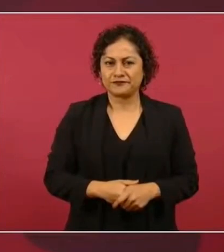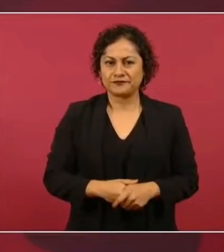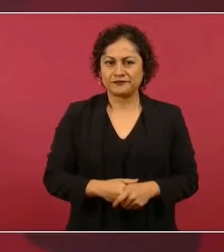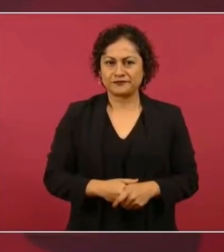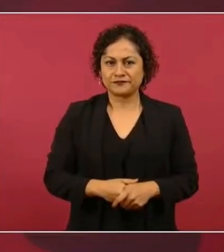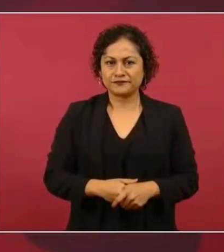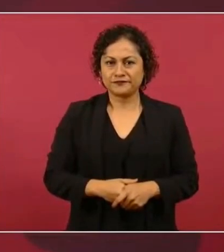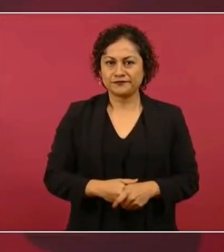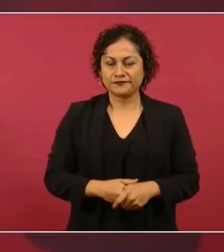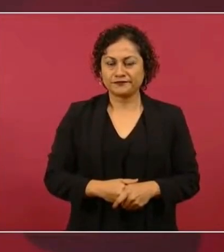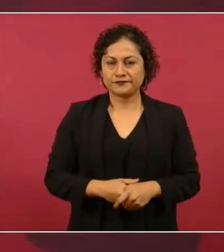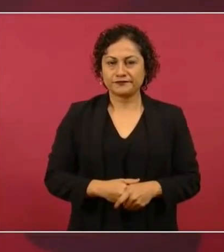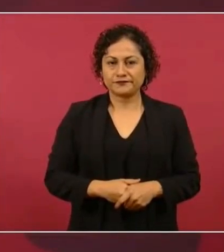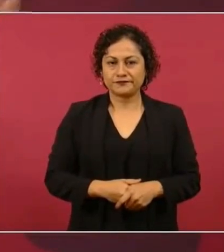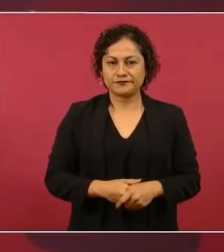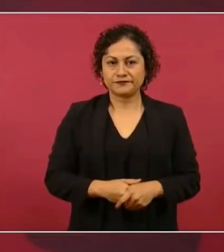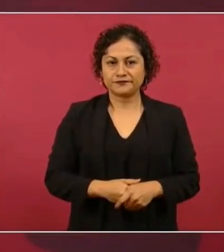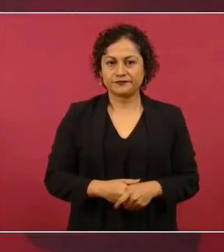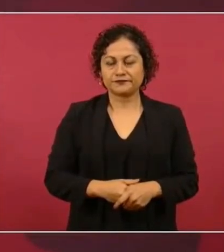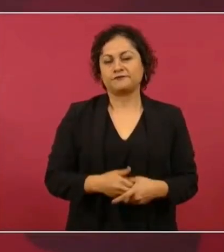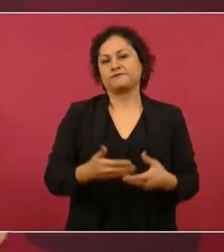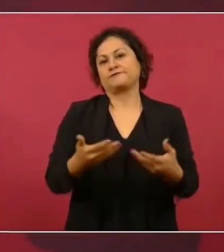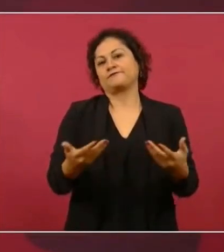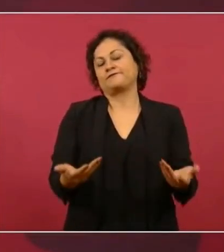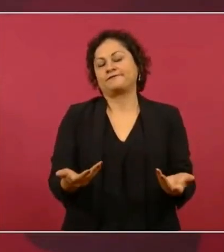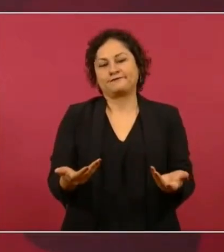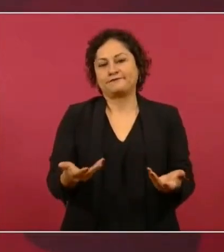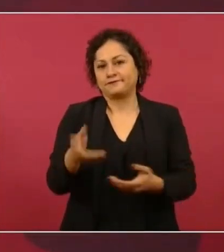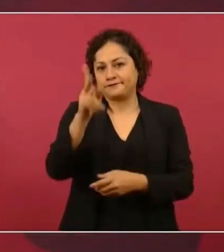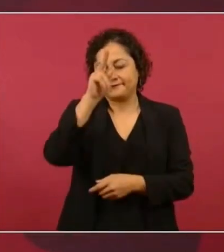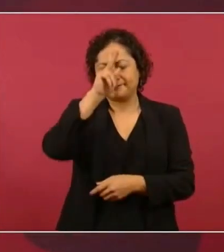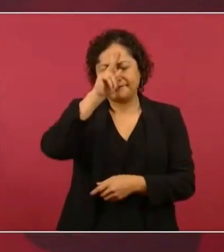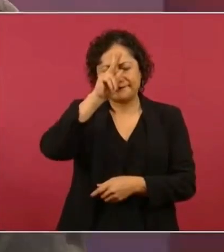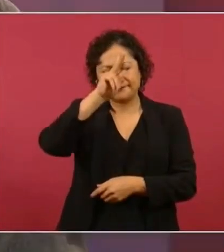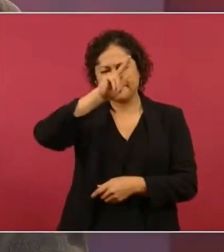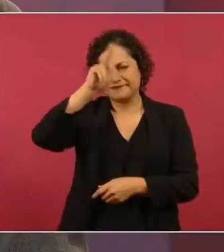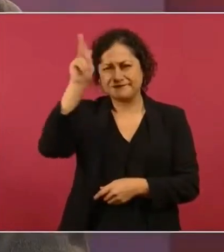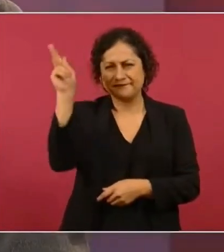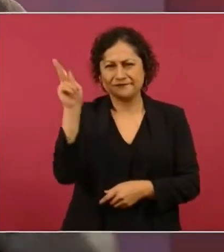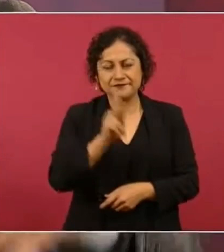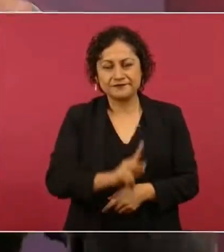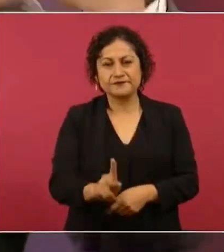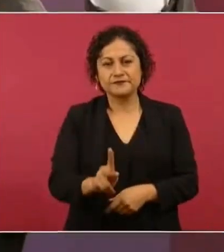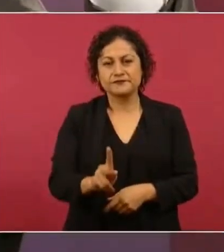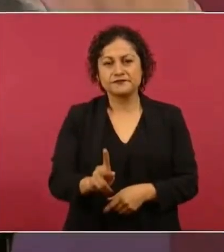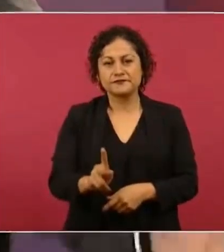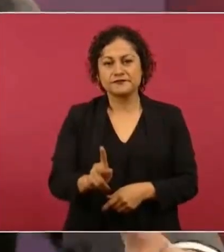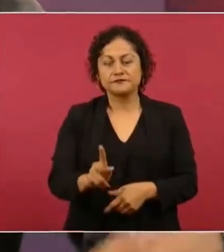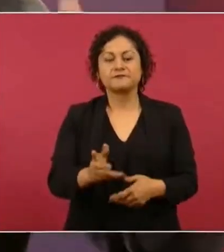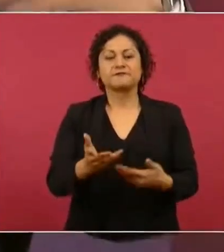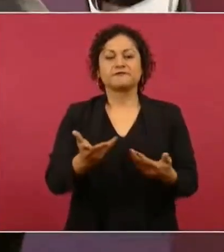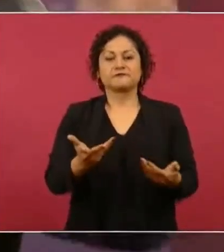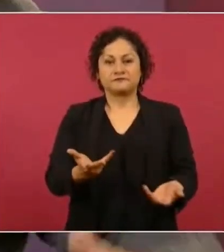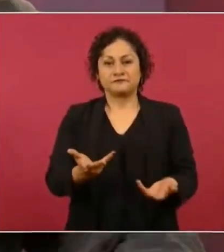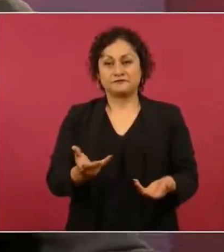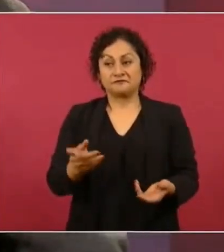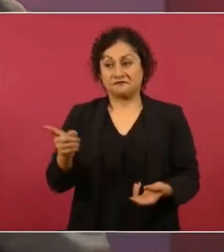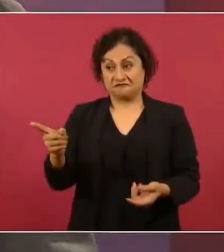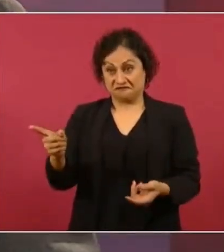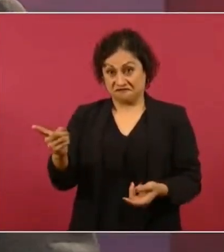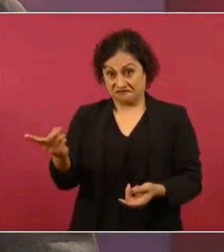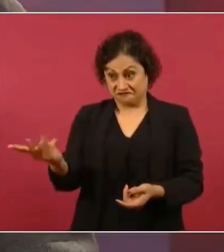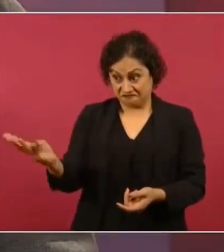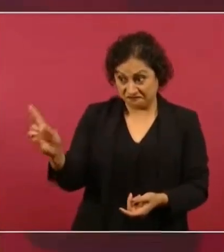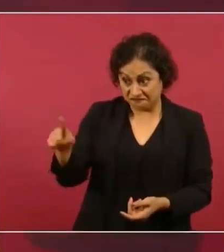Y el peor de los males es que engañan, manipulan